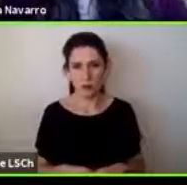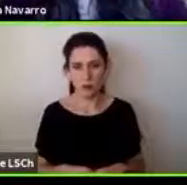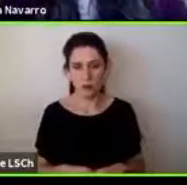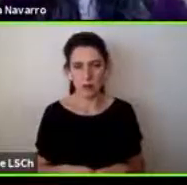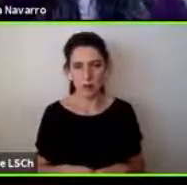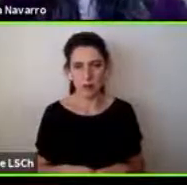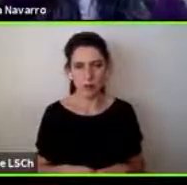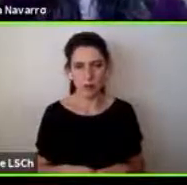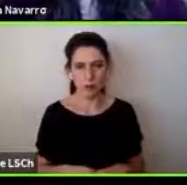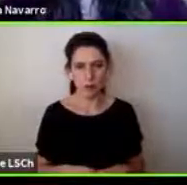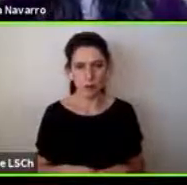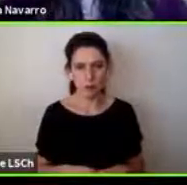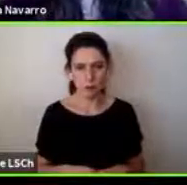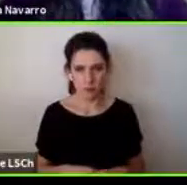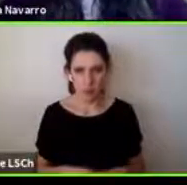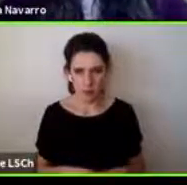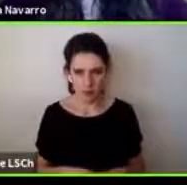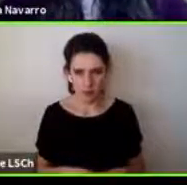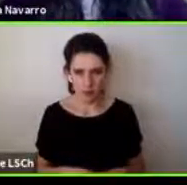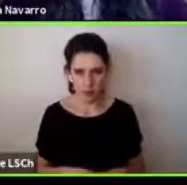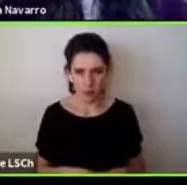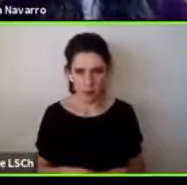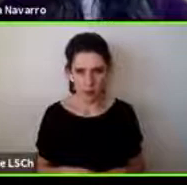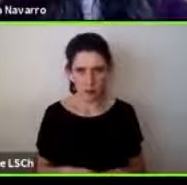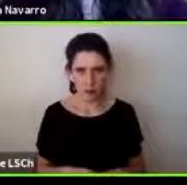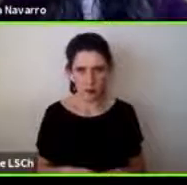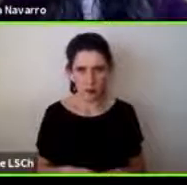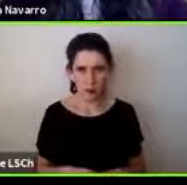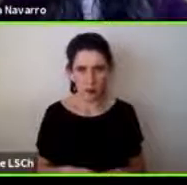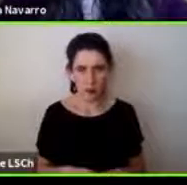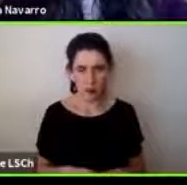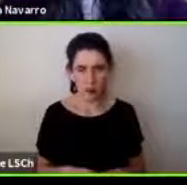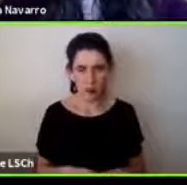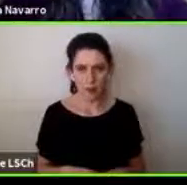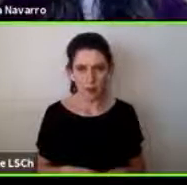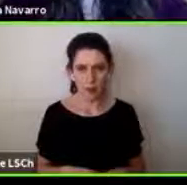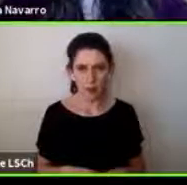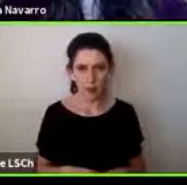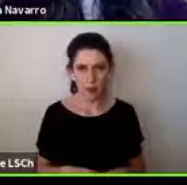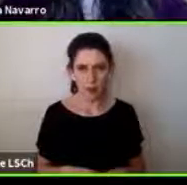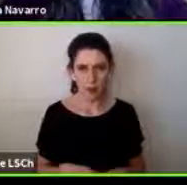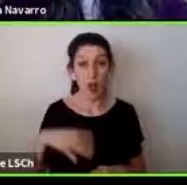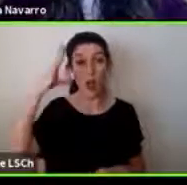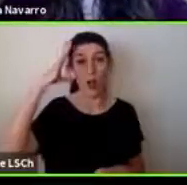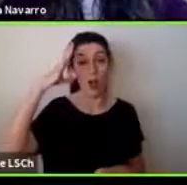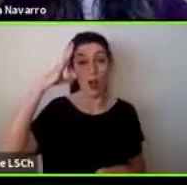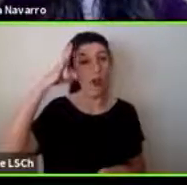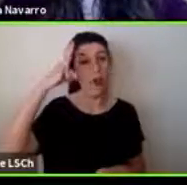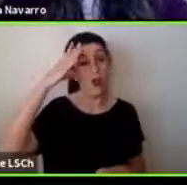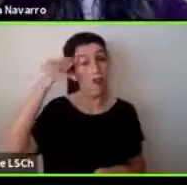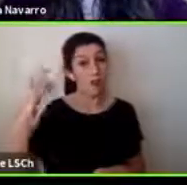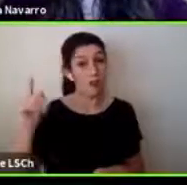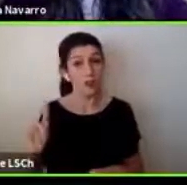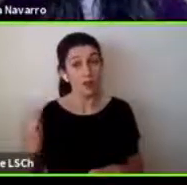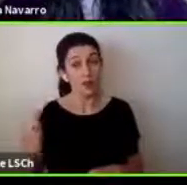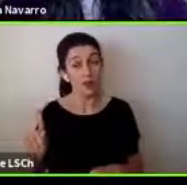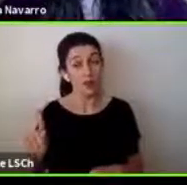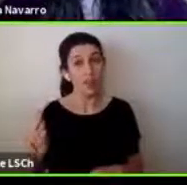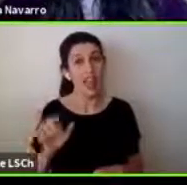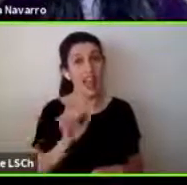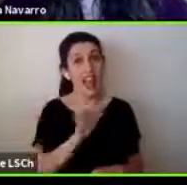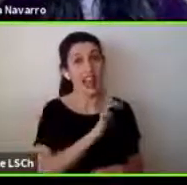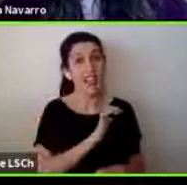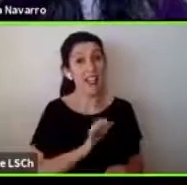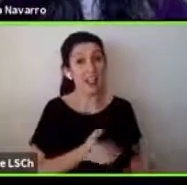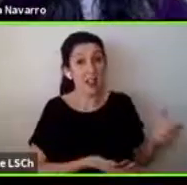quizás porque bueno no hay que olvidar que este proyecto está como financiado por un fondo estatal y como si eso o sea se sigue abriendo